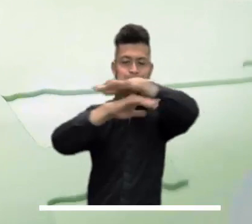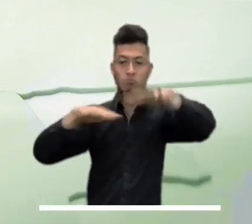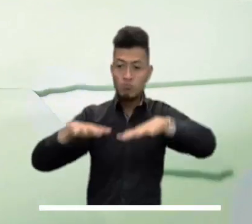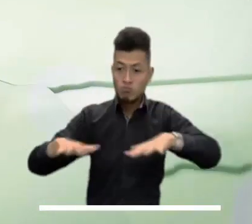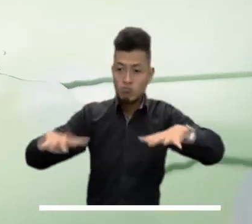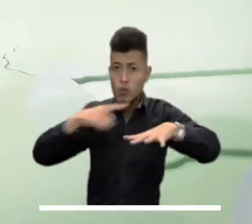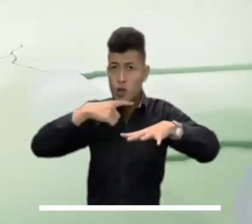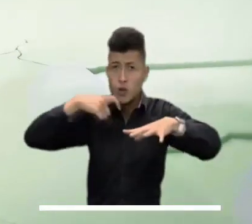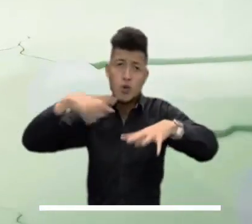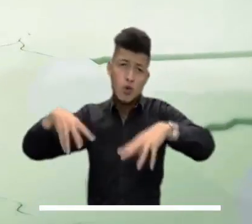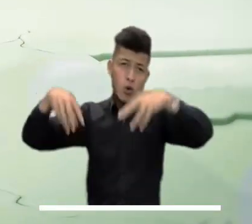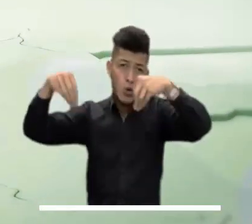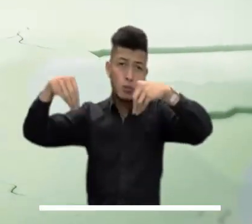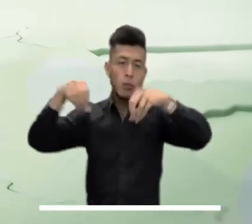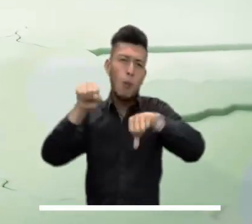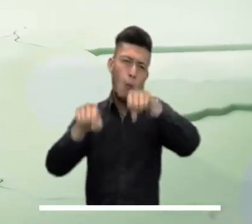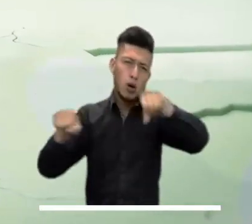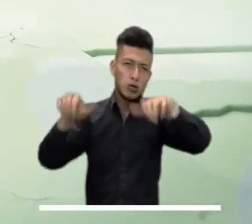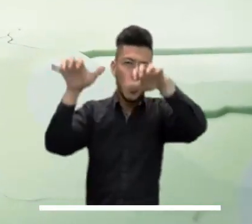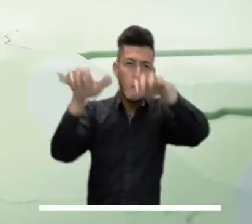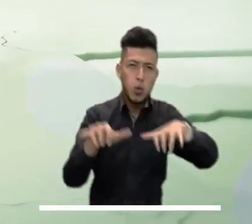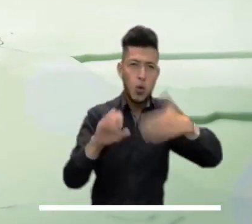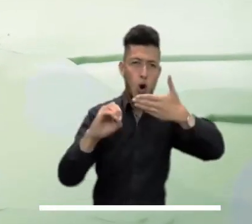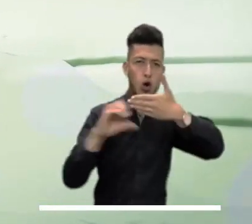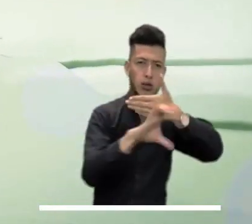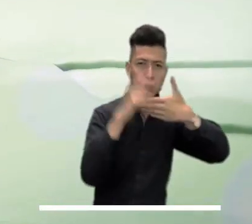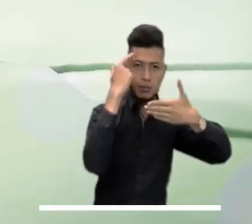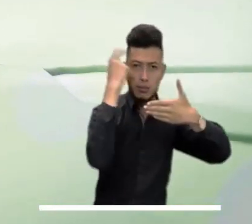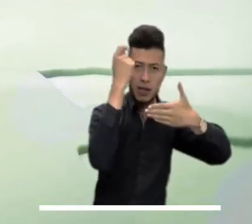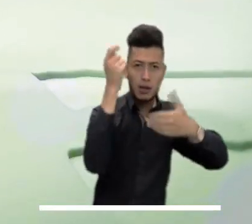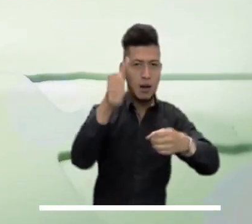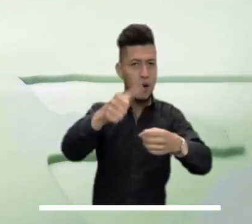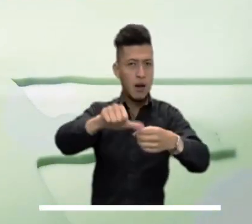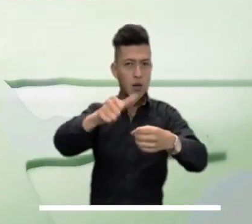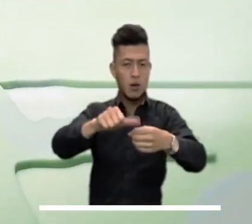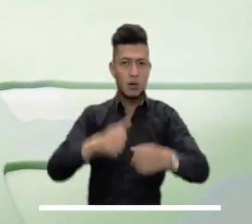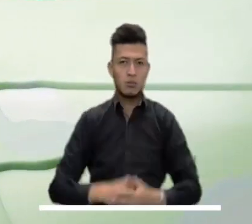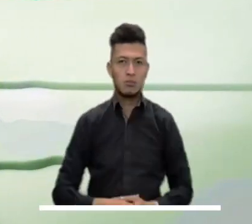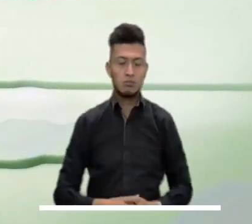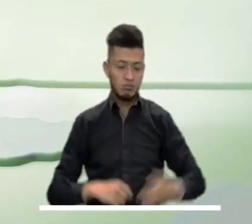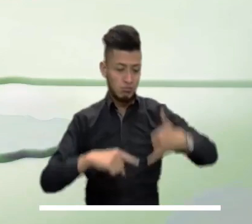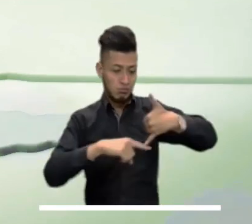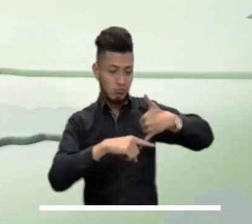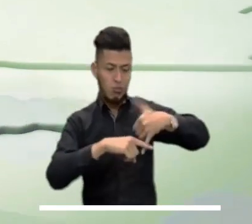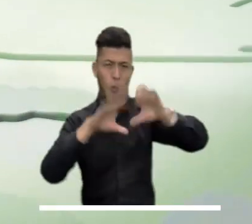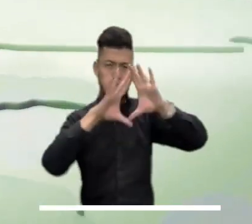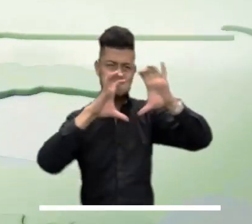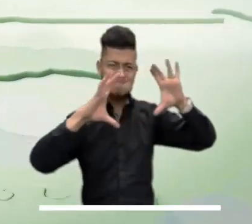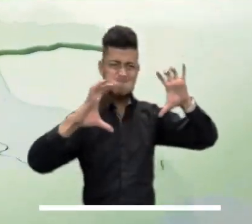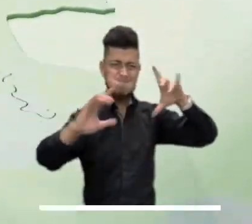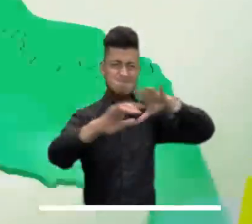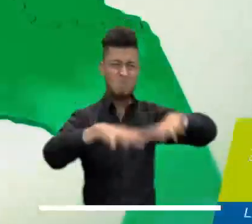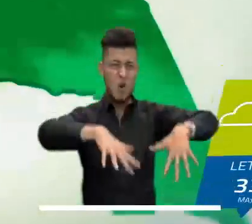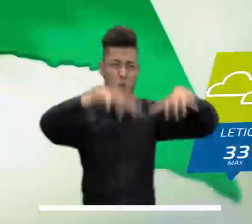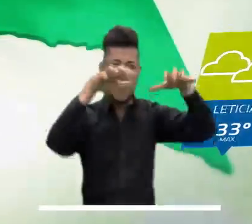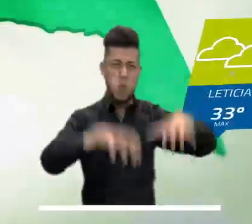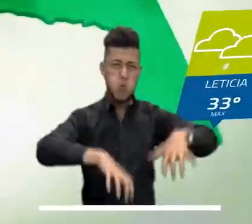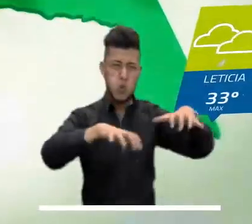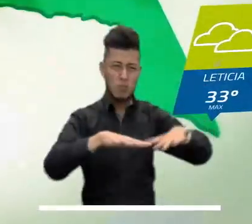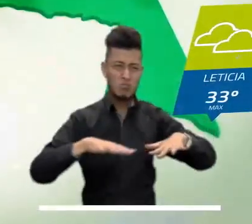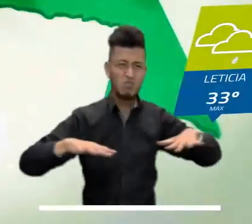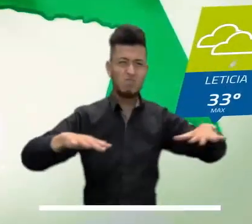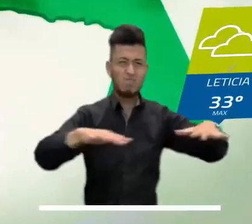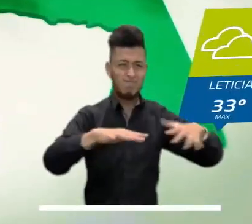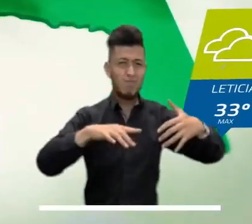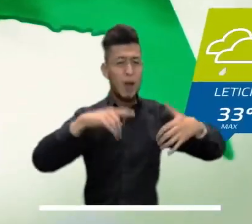donde también se espera un cielo ligeramente encapotado, sin que se estimen lluvias al inicio de la jornada. La región amazónica tendrá